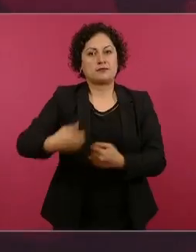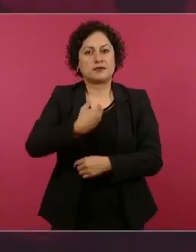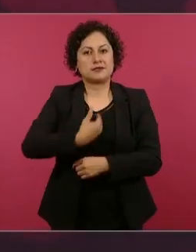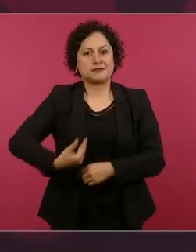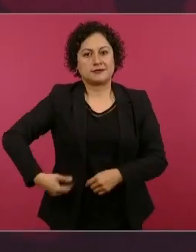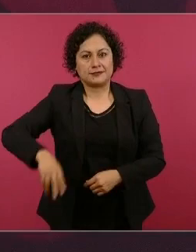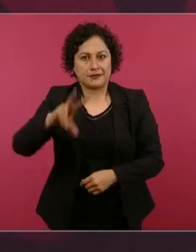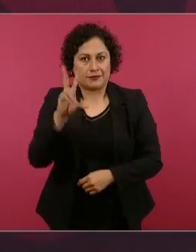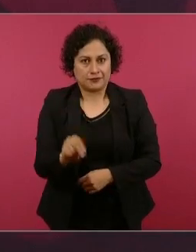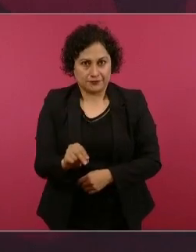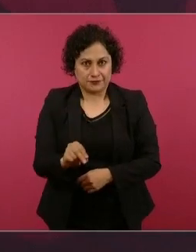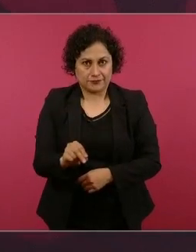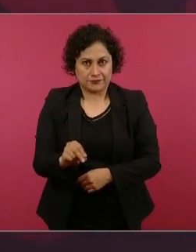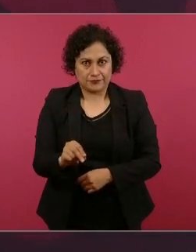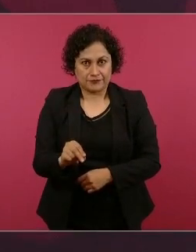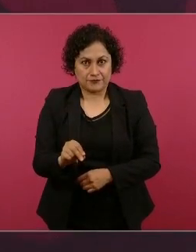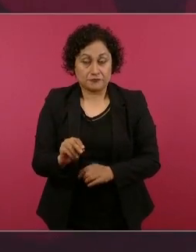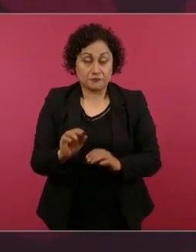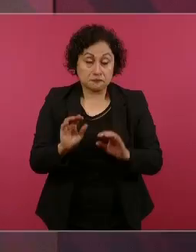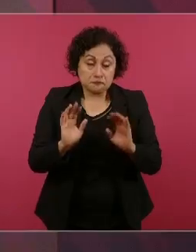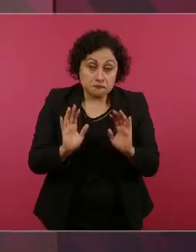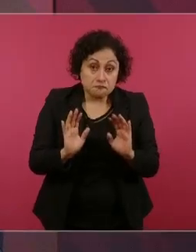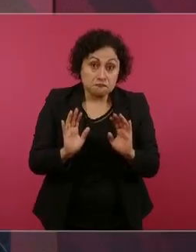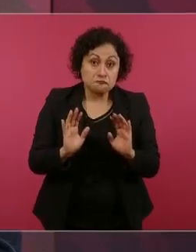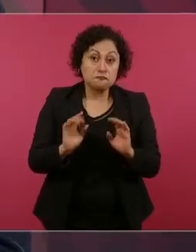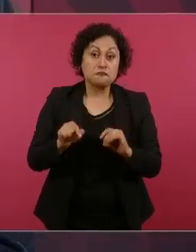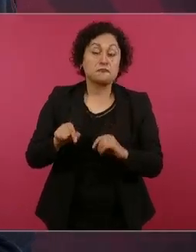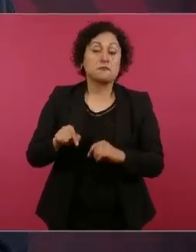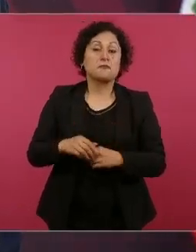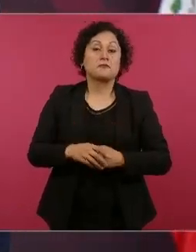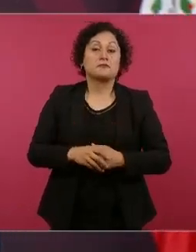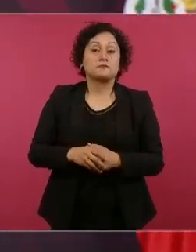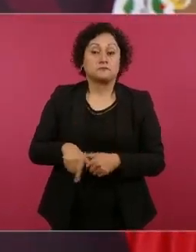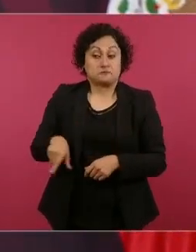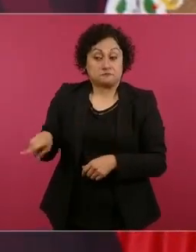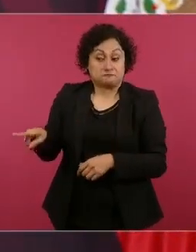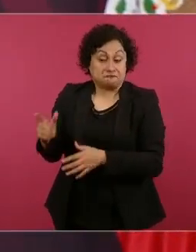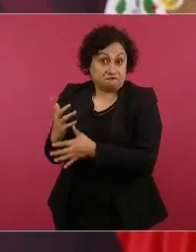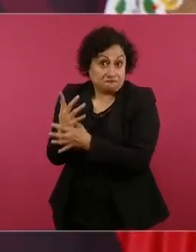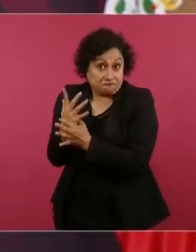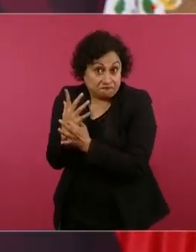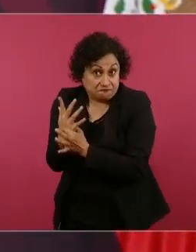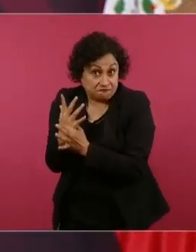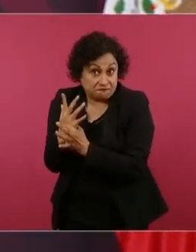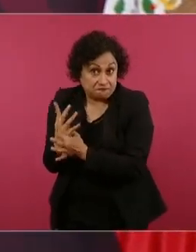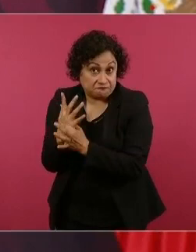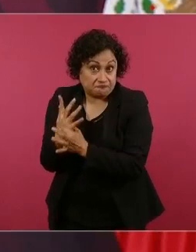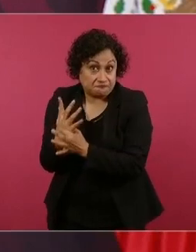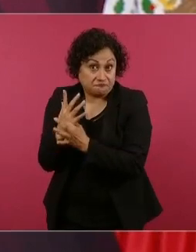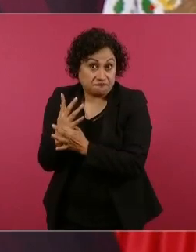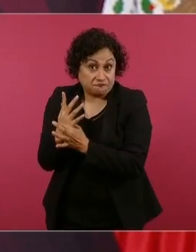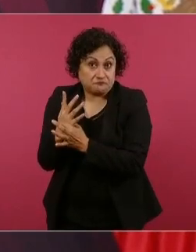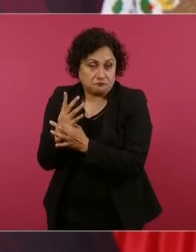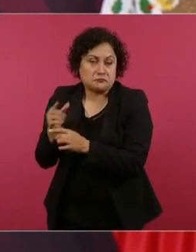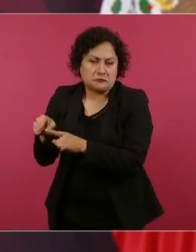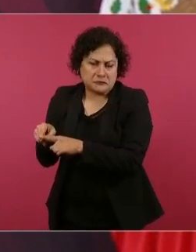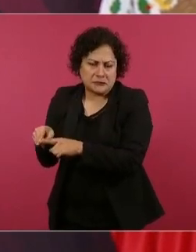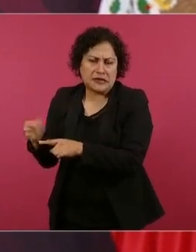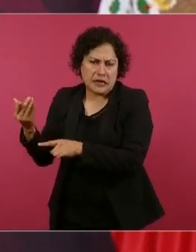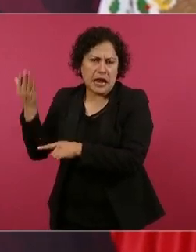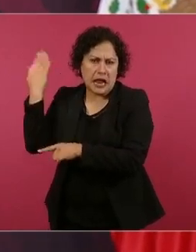según él y cómo se decía entonces,